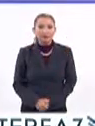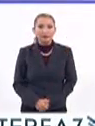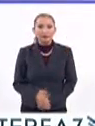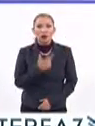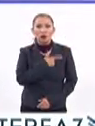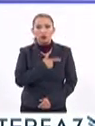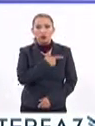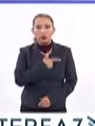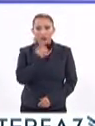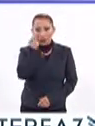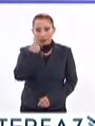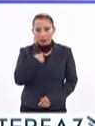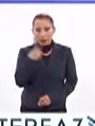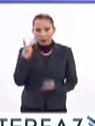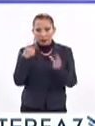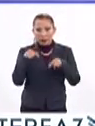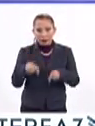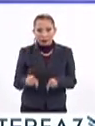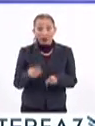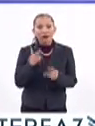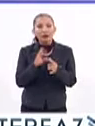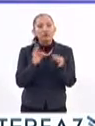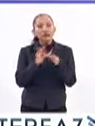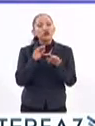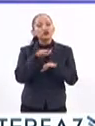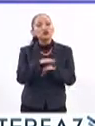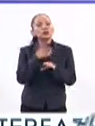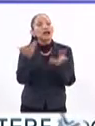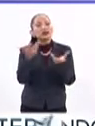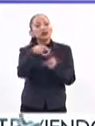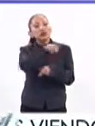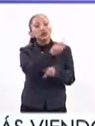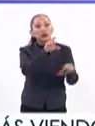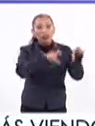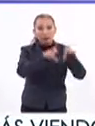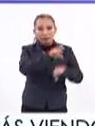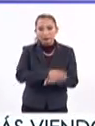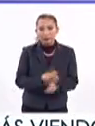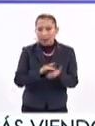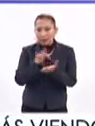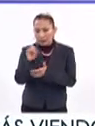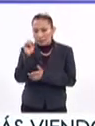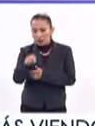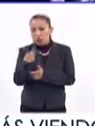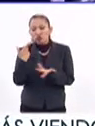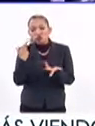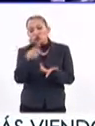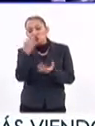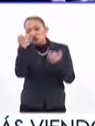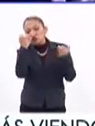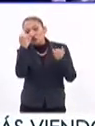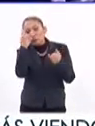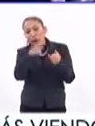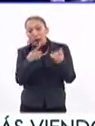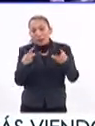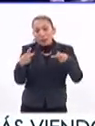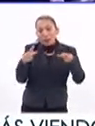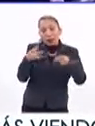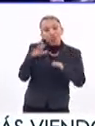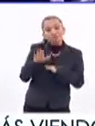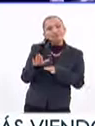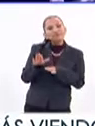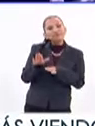Un gusto, es un placer para mí estar aquí platicando sobre lo que hacemos en el laboratorio. Gracias. precisamente, ¿qué estrategias están usando precisamente